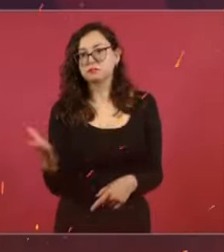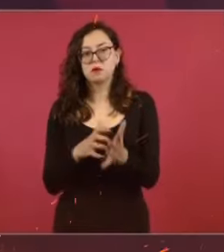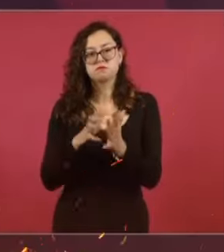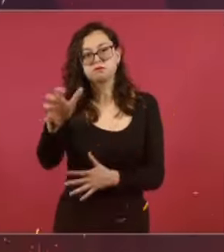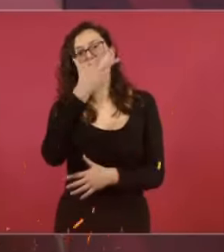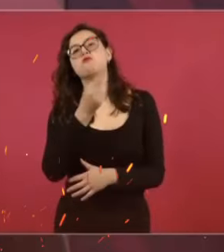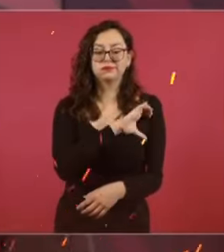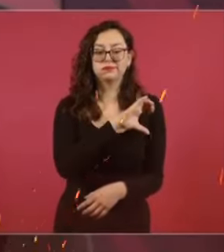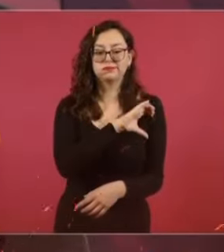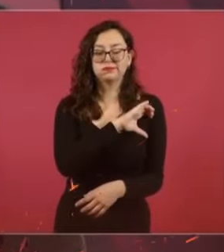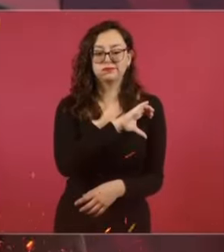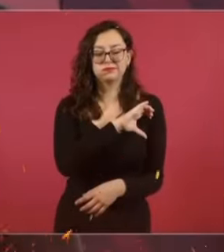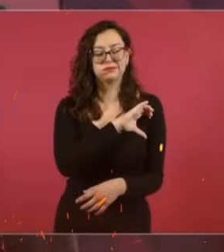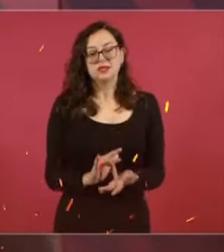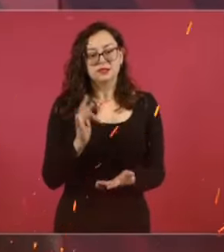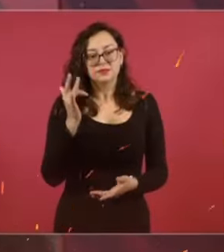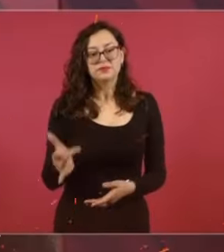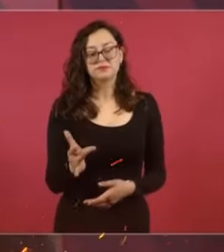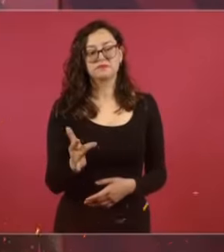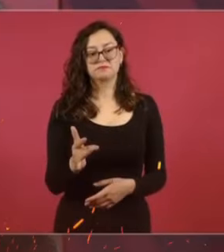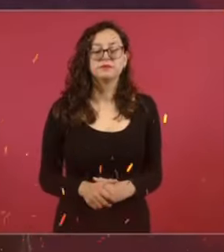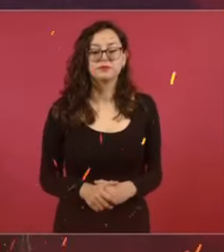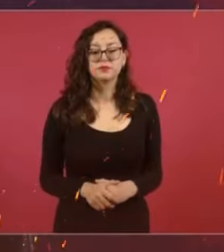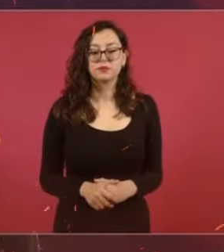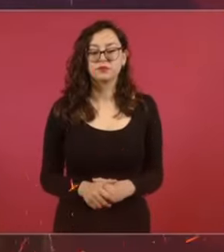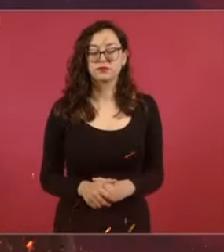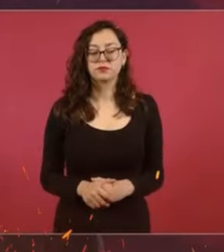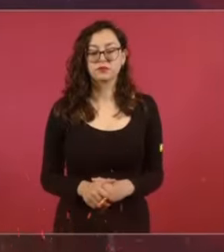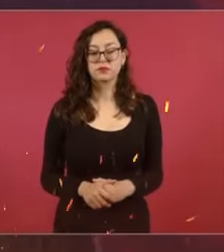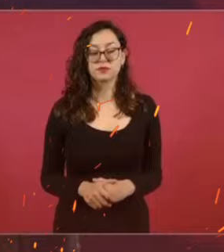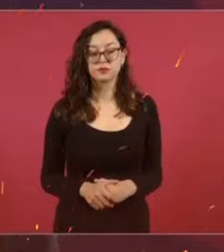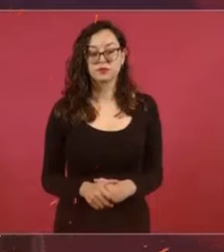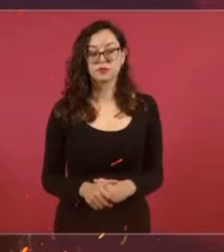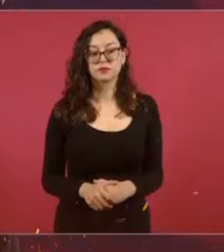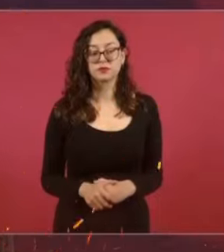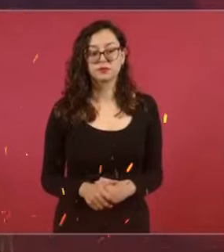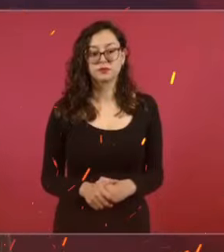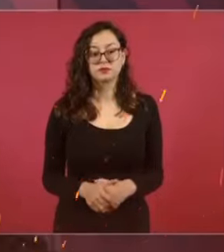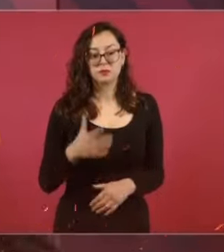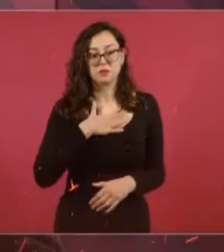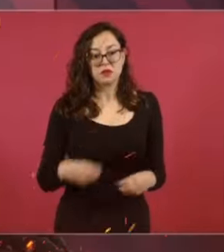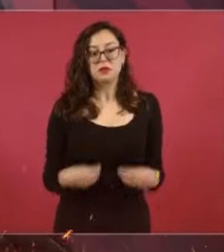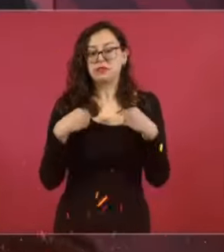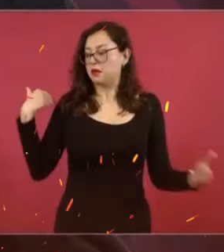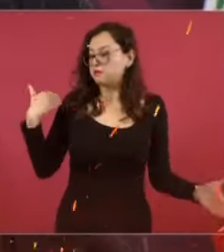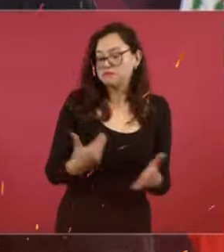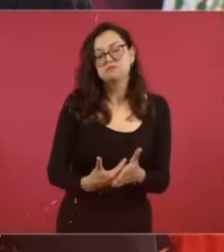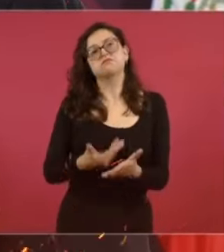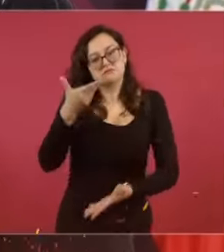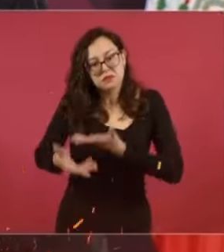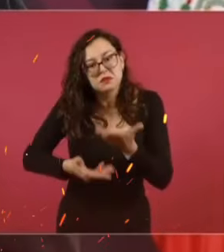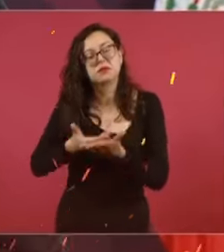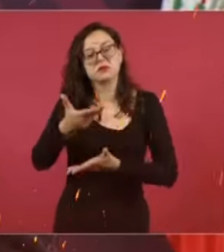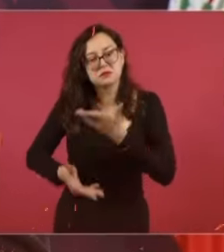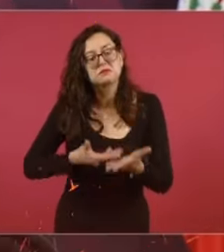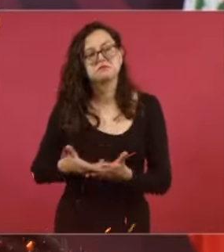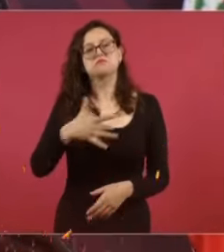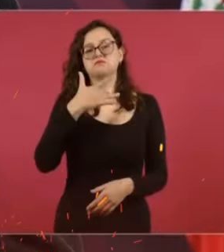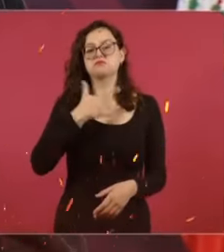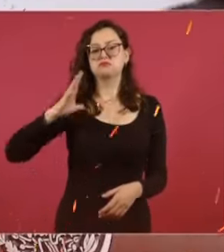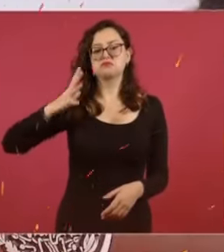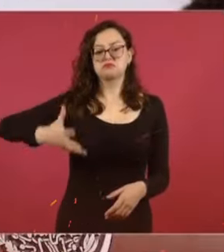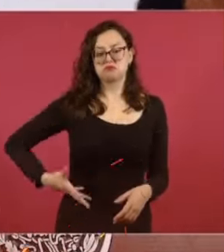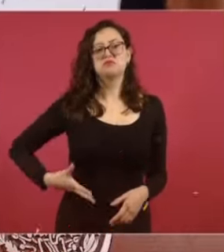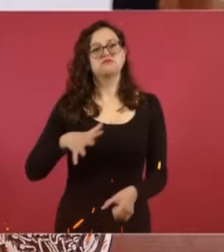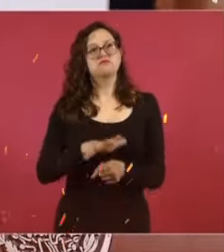mexicanos, mujeres, hombres, cosa que agradezco de todo corazón. Me dediqué a servir al pueblo. Me siento muy orgulloso, muy contento